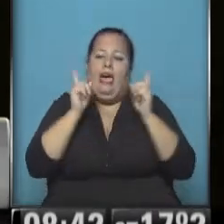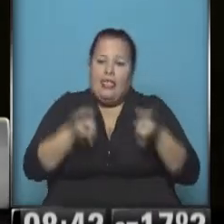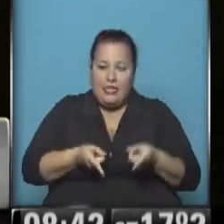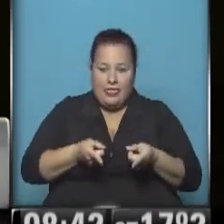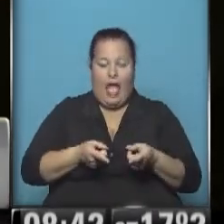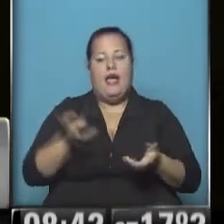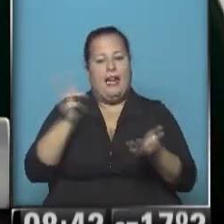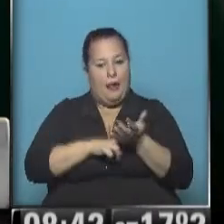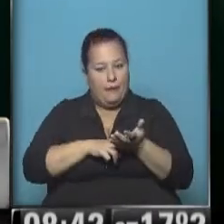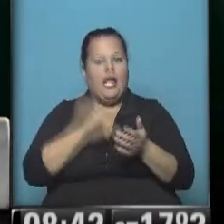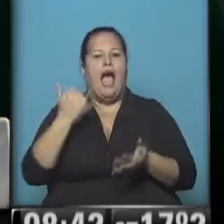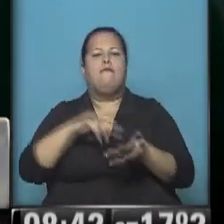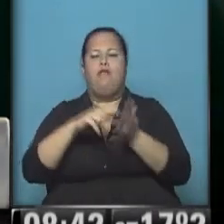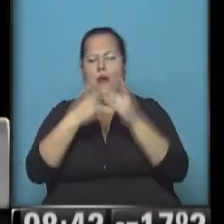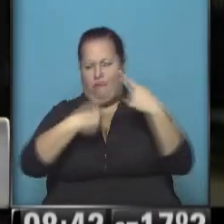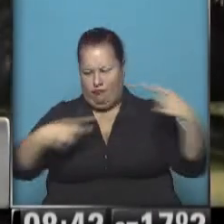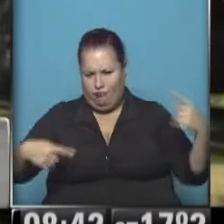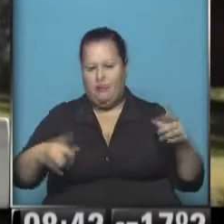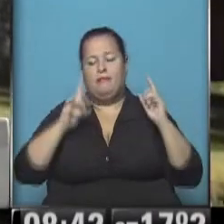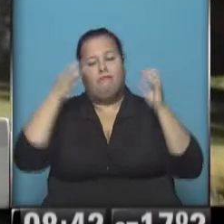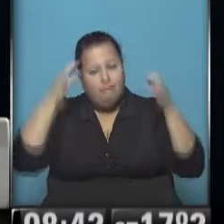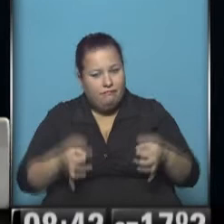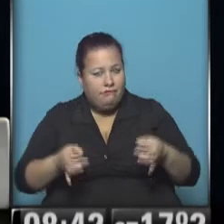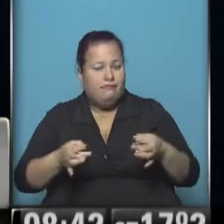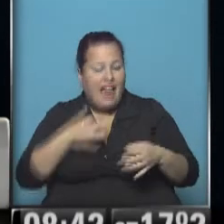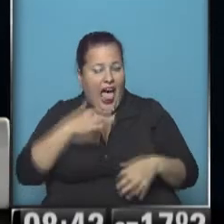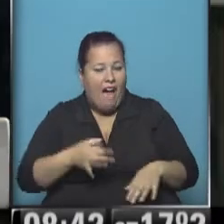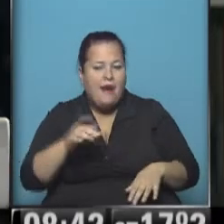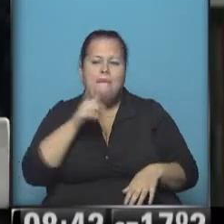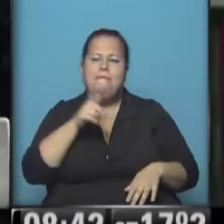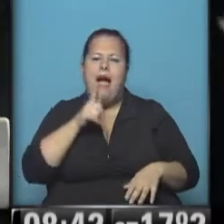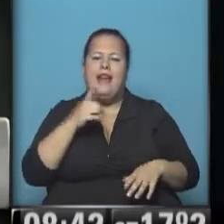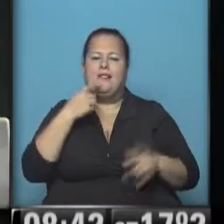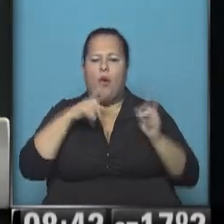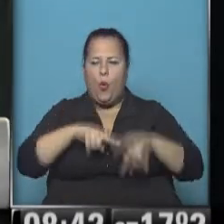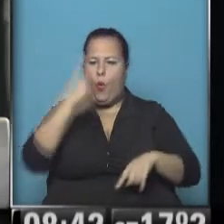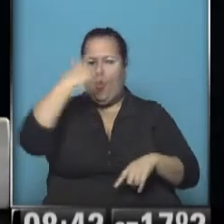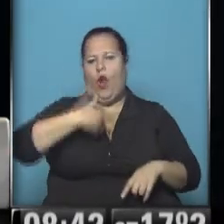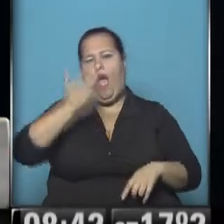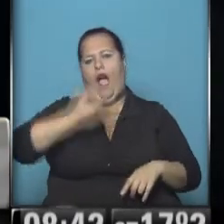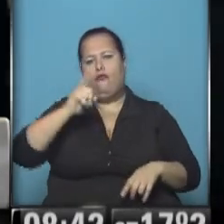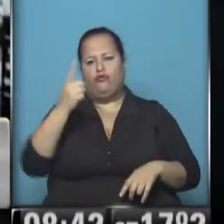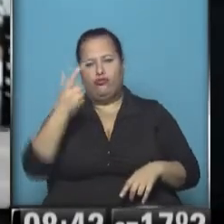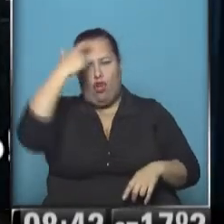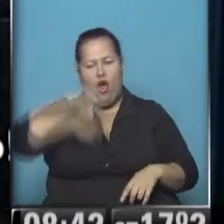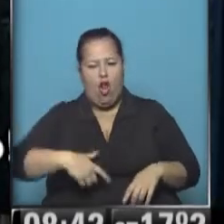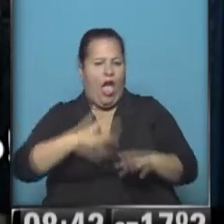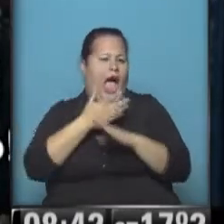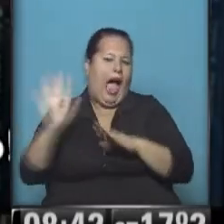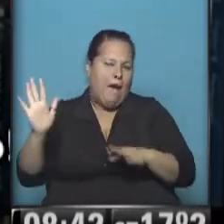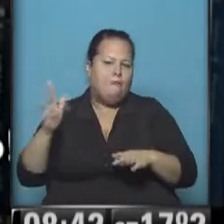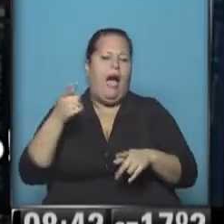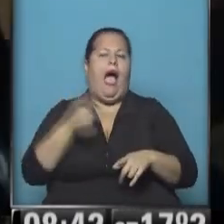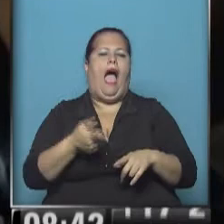repito, tiene crisis de todo tipo. Y en realidad, la verdad que parece un monólogo, un unipersonal de Al Pacino, más allá del